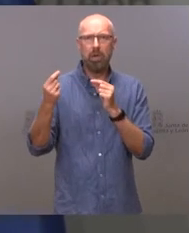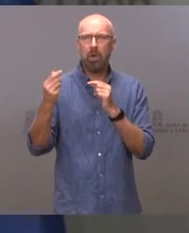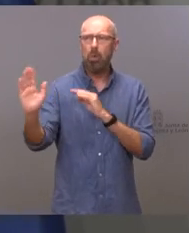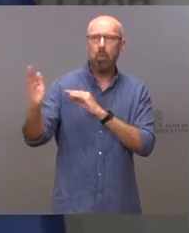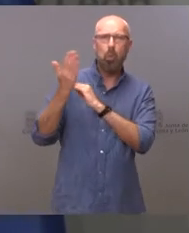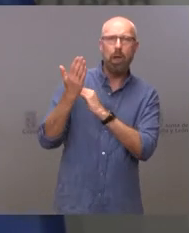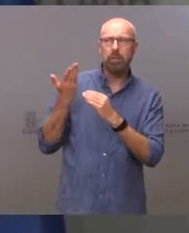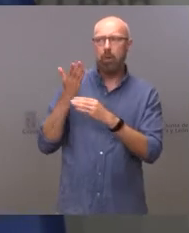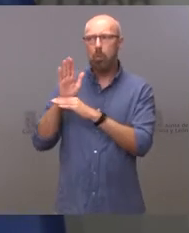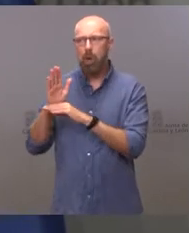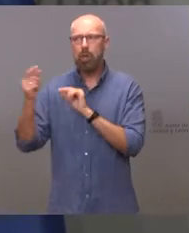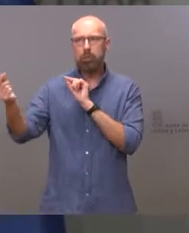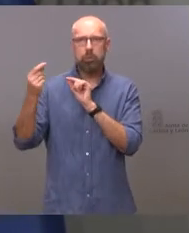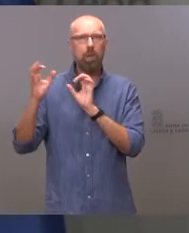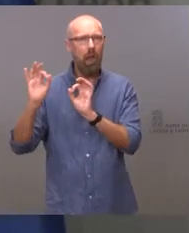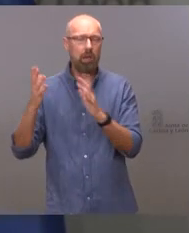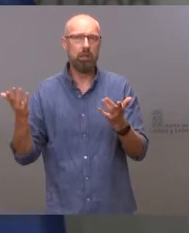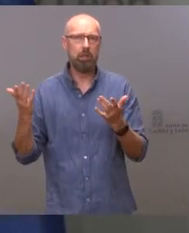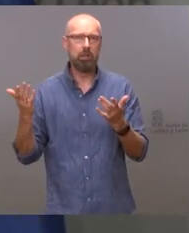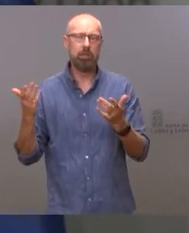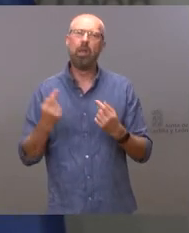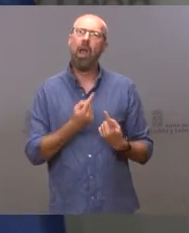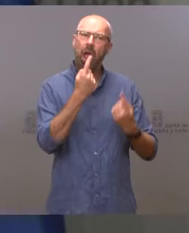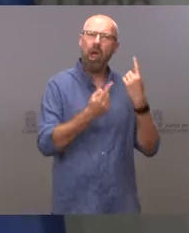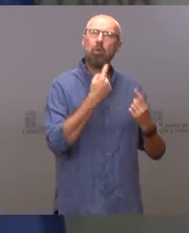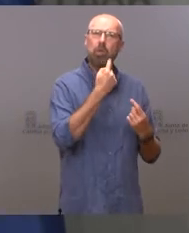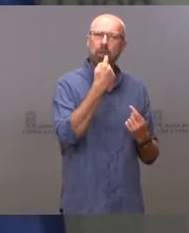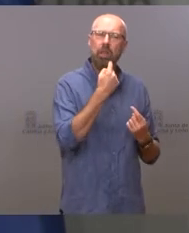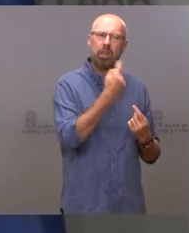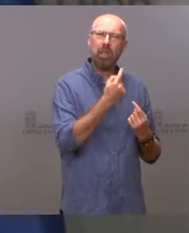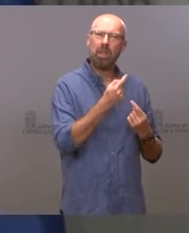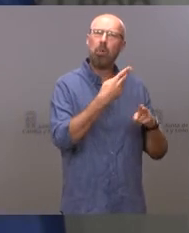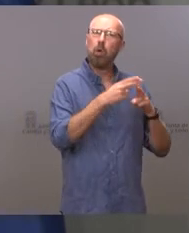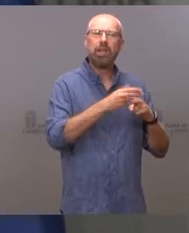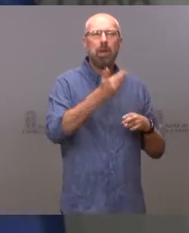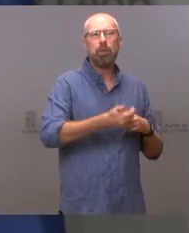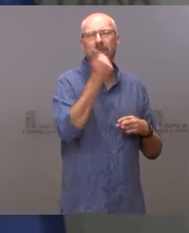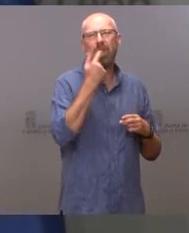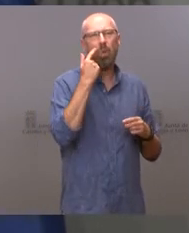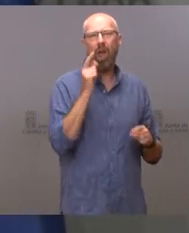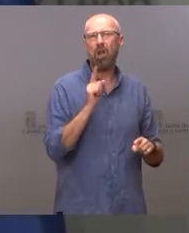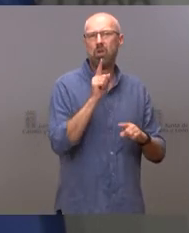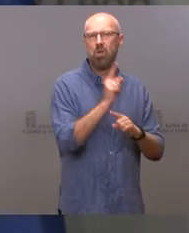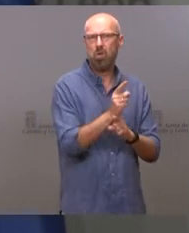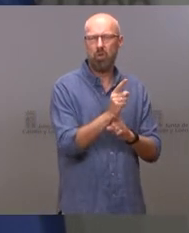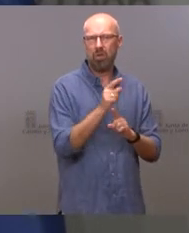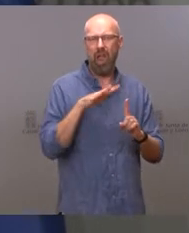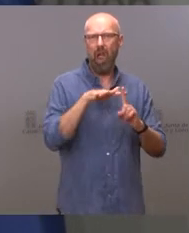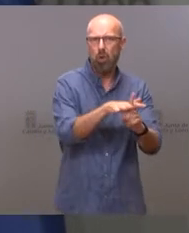Hay quien entiende que en la política lo importante es la descalificación. La descalificación personal, el acoso,